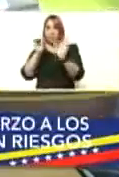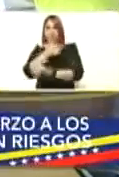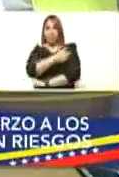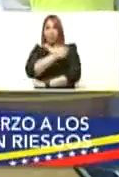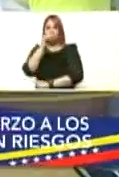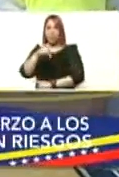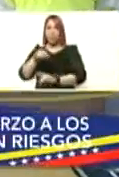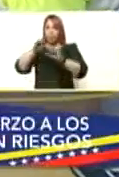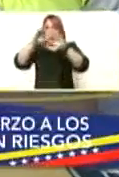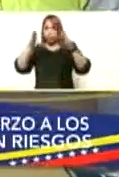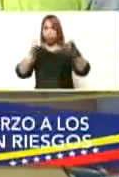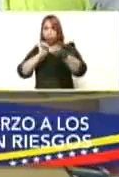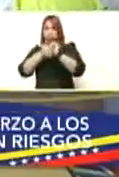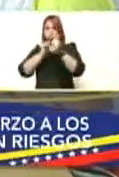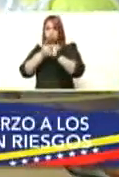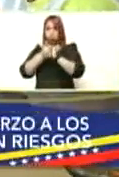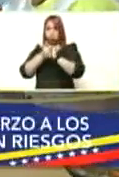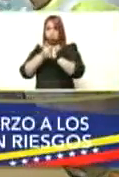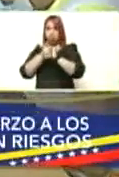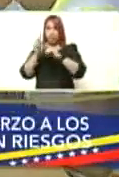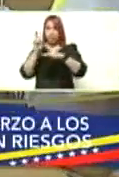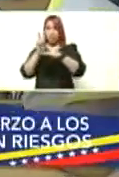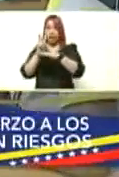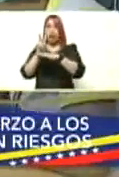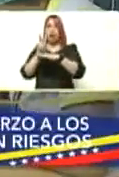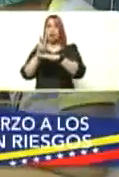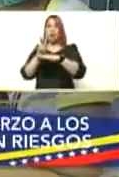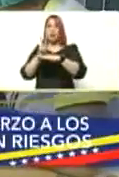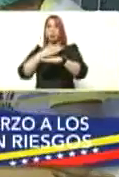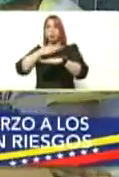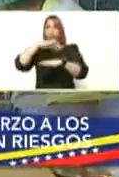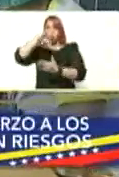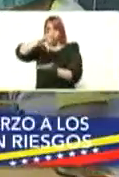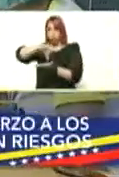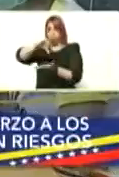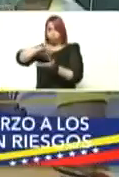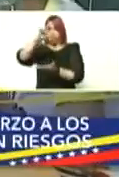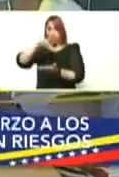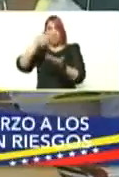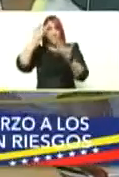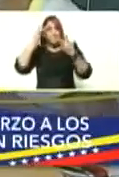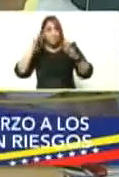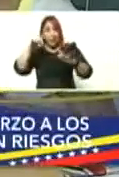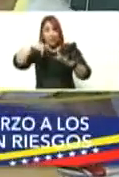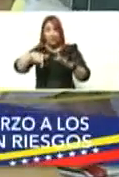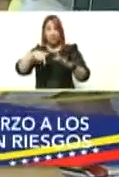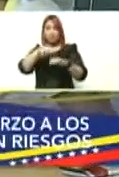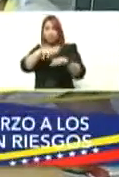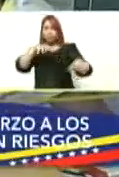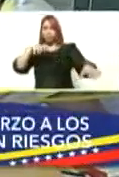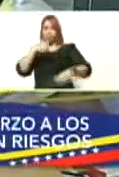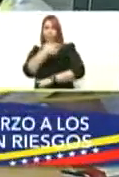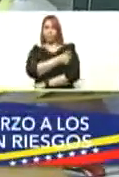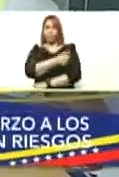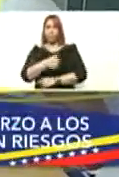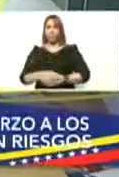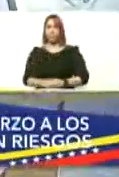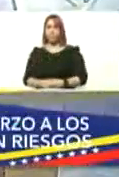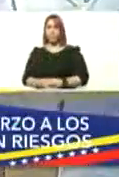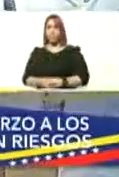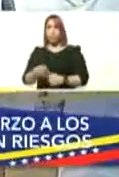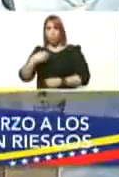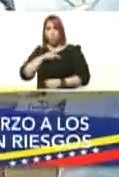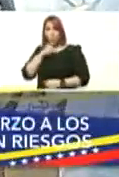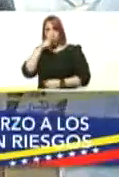es este polideportivo José María Vargas que abarca la región central y que prácticamente aquí se ha vacunado una tercera parte de la población de nuestro